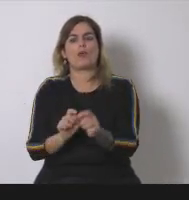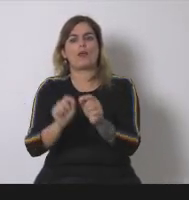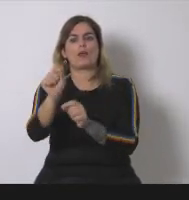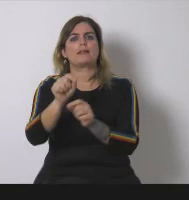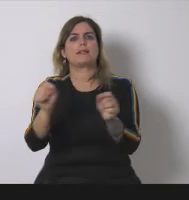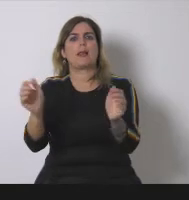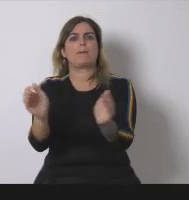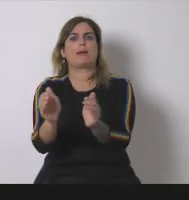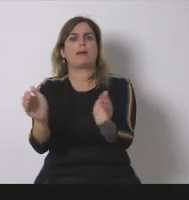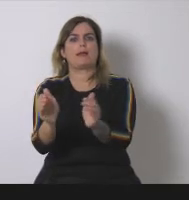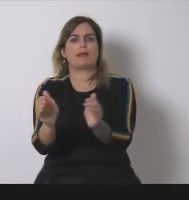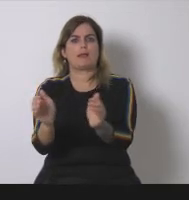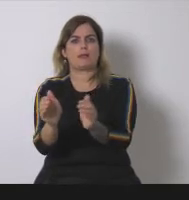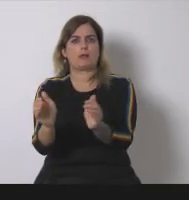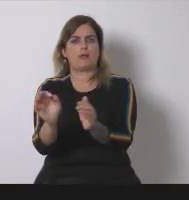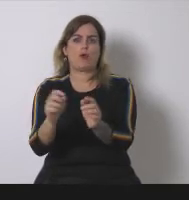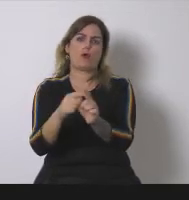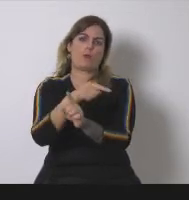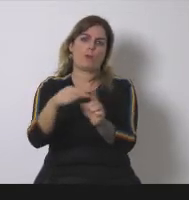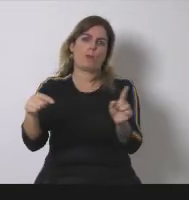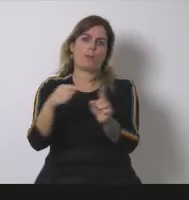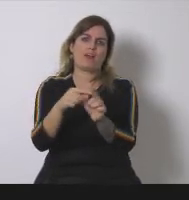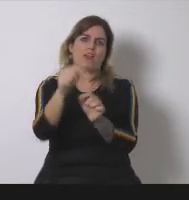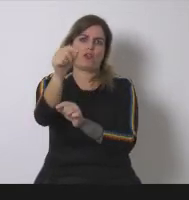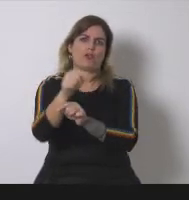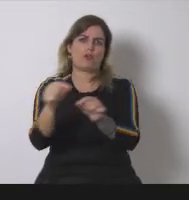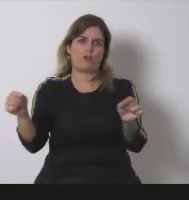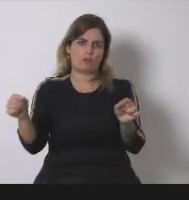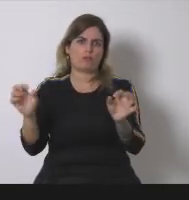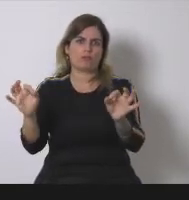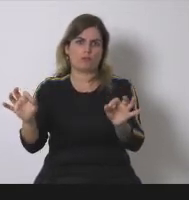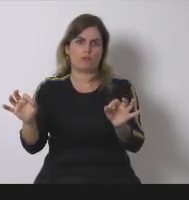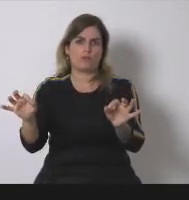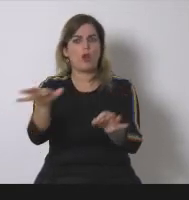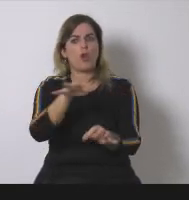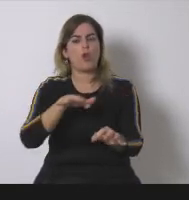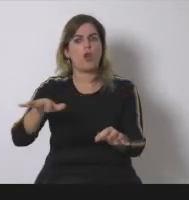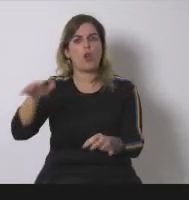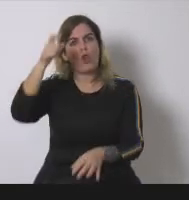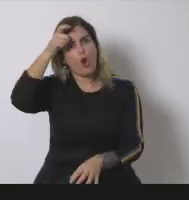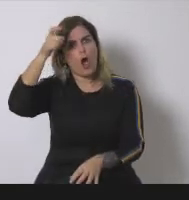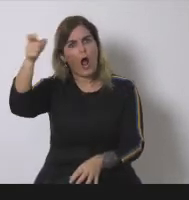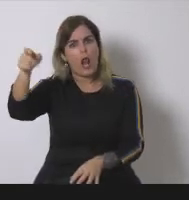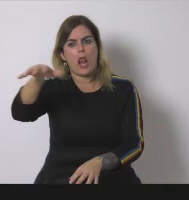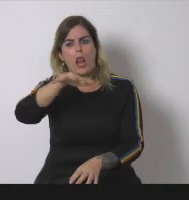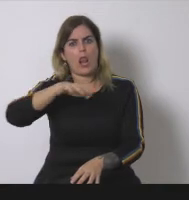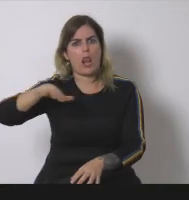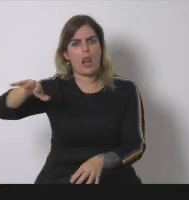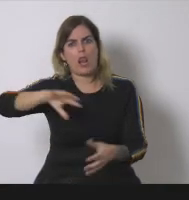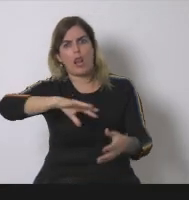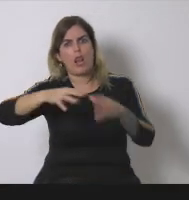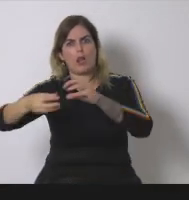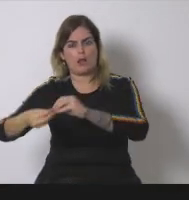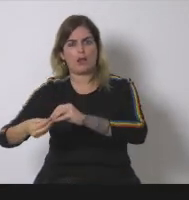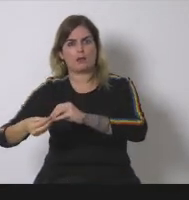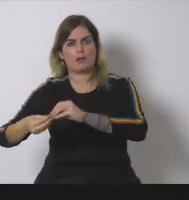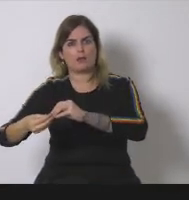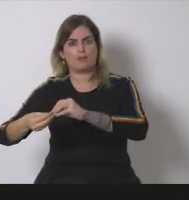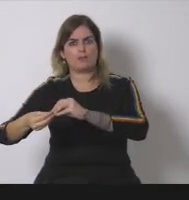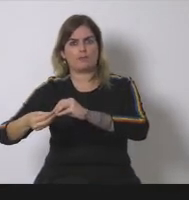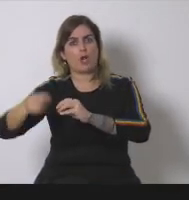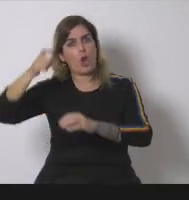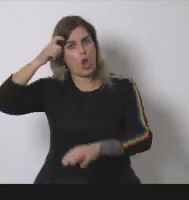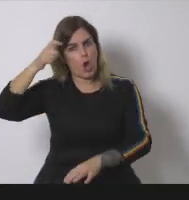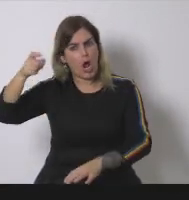adaptado al entorno de energías renovables de propiedad comunitaria local que sea que adaptada a l'entorn es decir que sea local